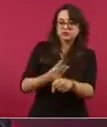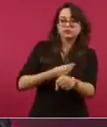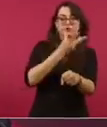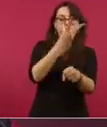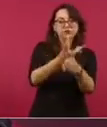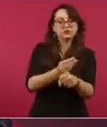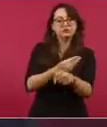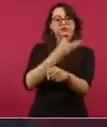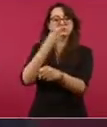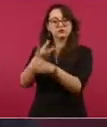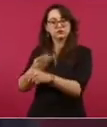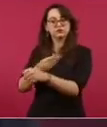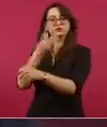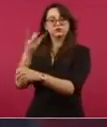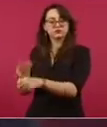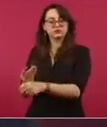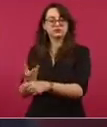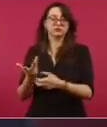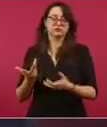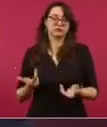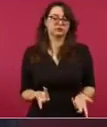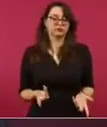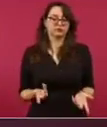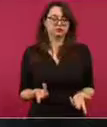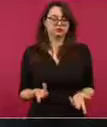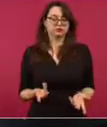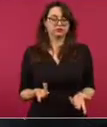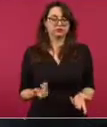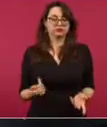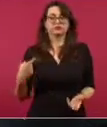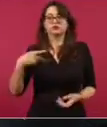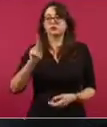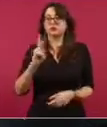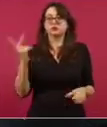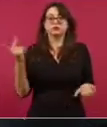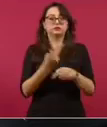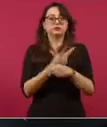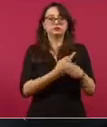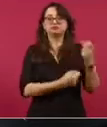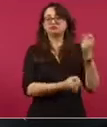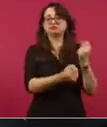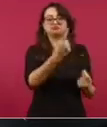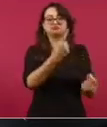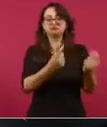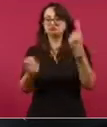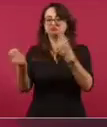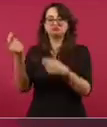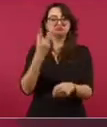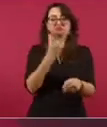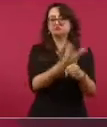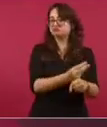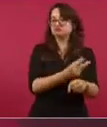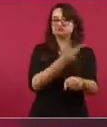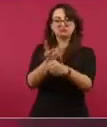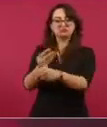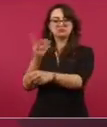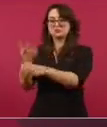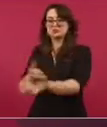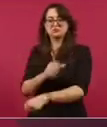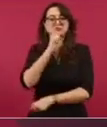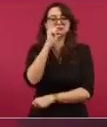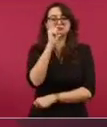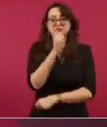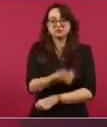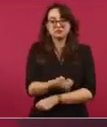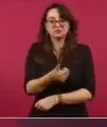no haría falta nuevas fuentes de abastecimiento